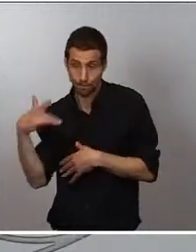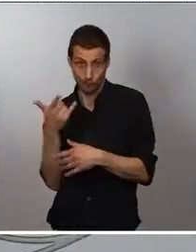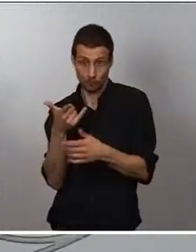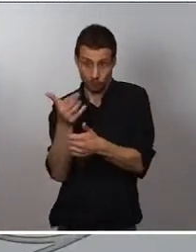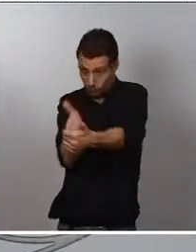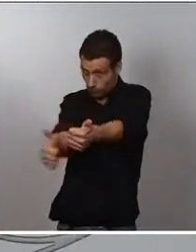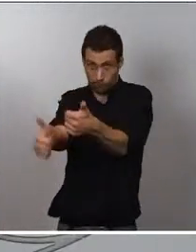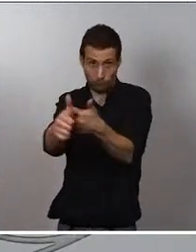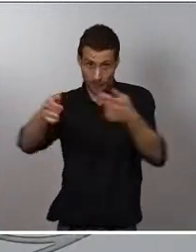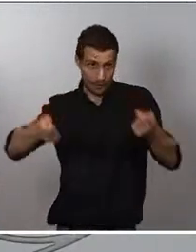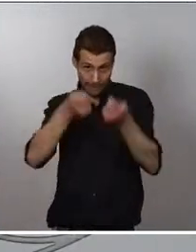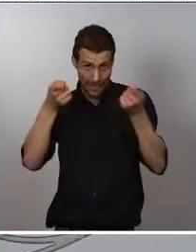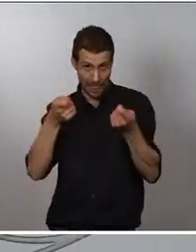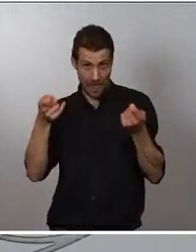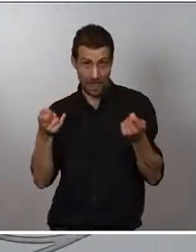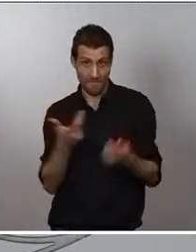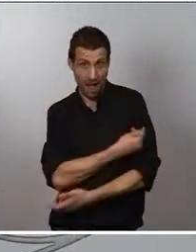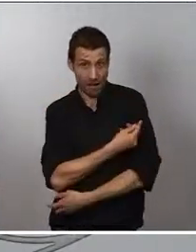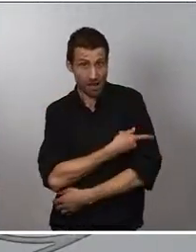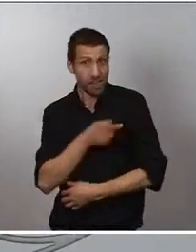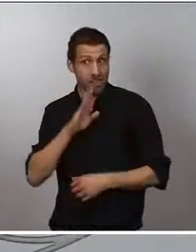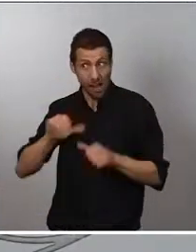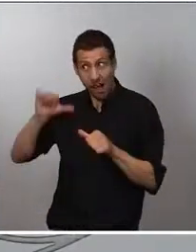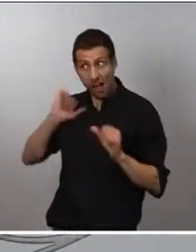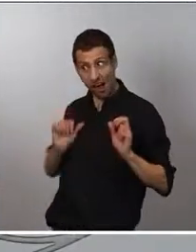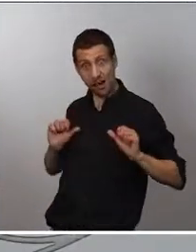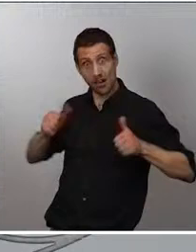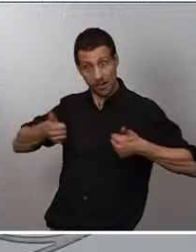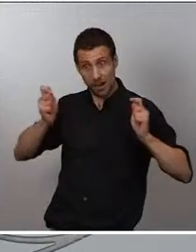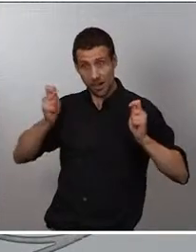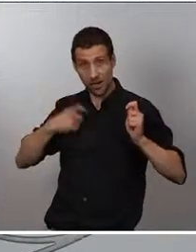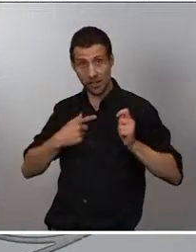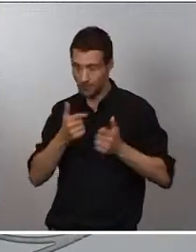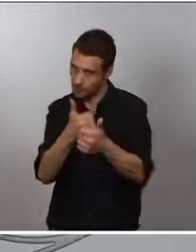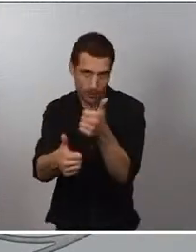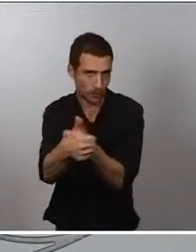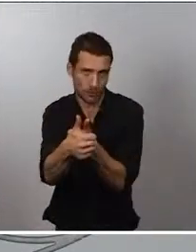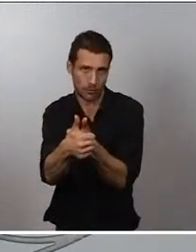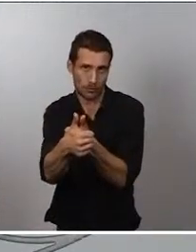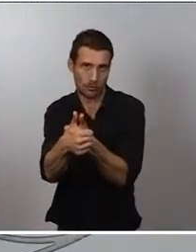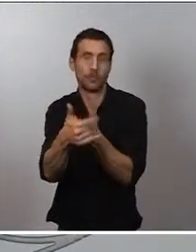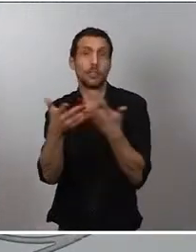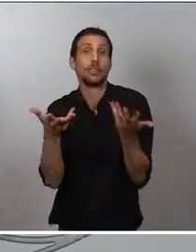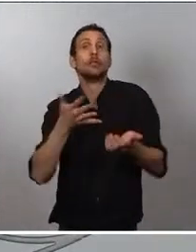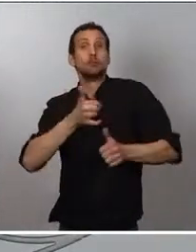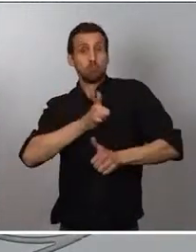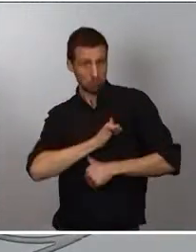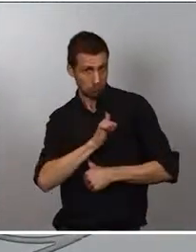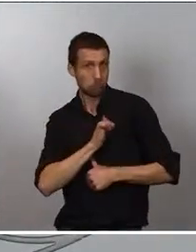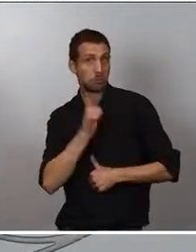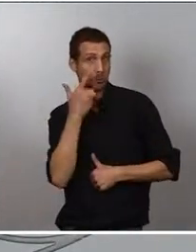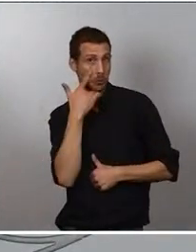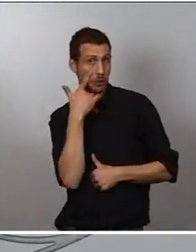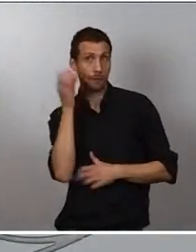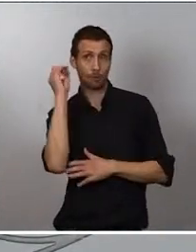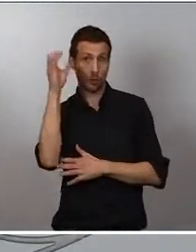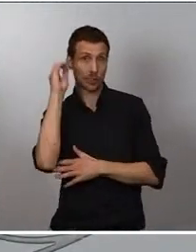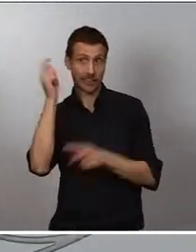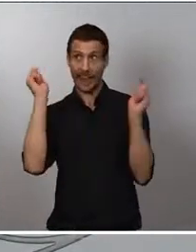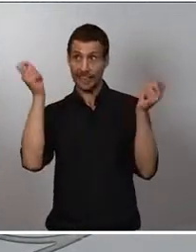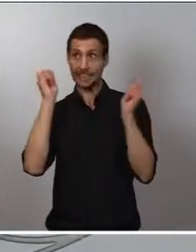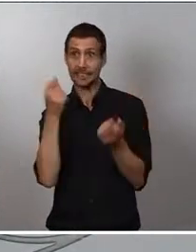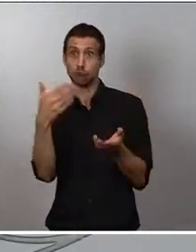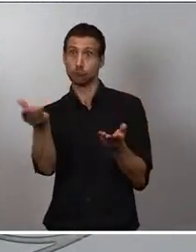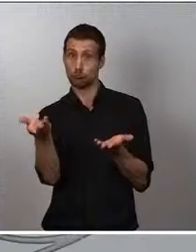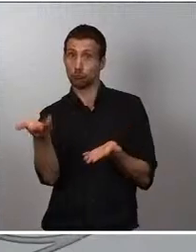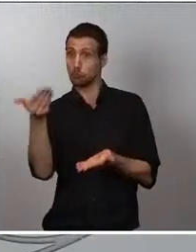tanto, vamos a seguir esperando que la ponencia de alertas haga propuestas. Ya estamos trabajando también de la mano de las comunidades autónomas para ir